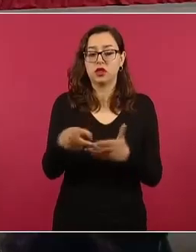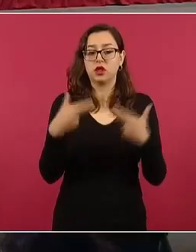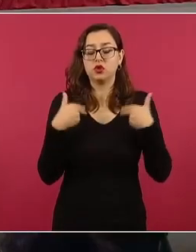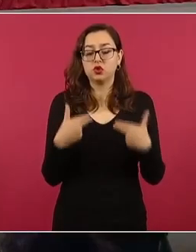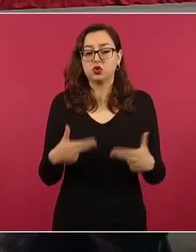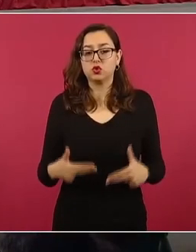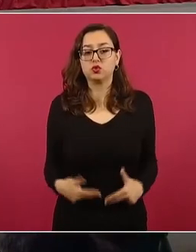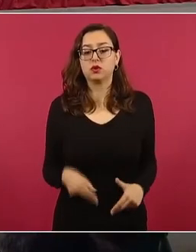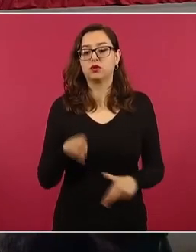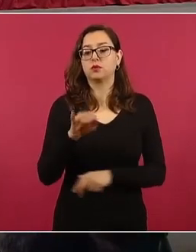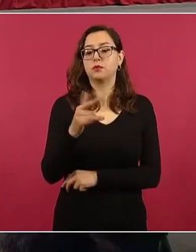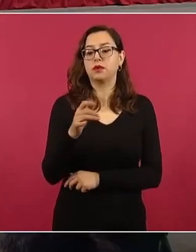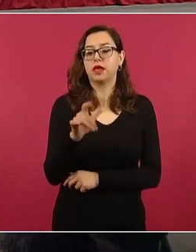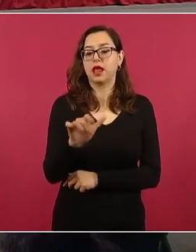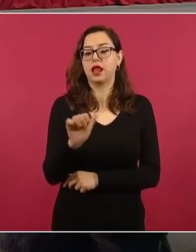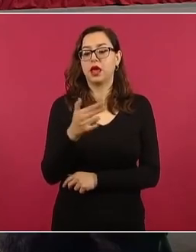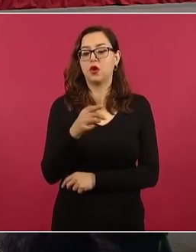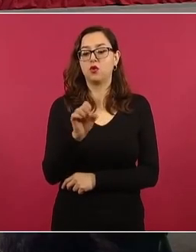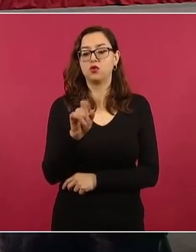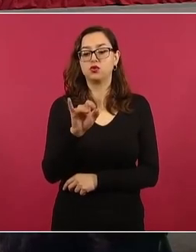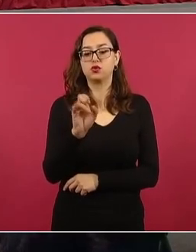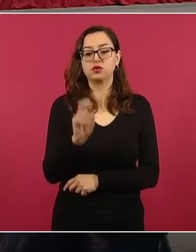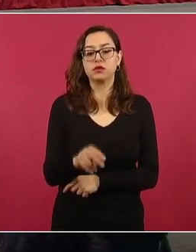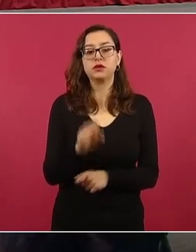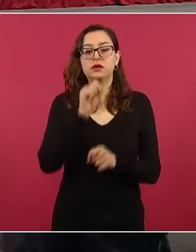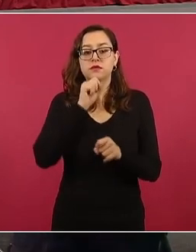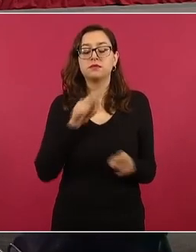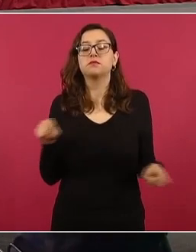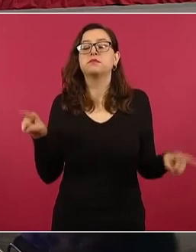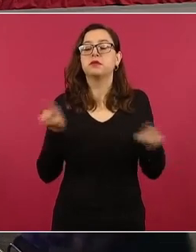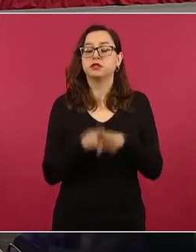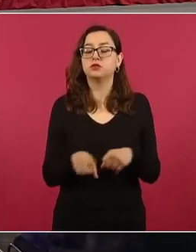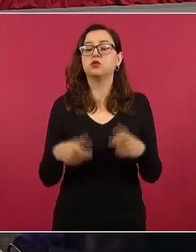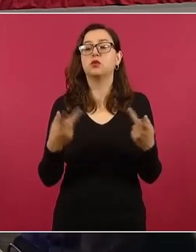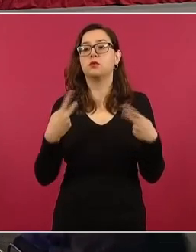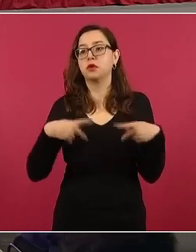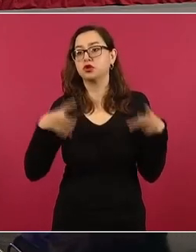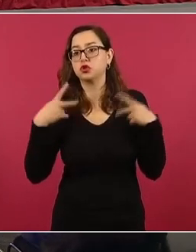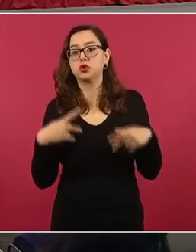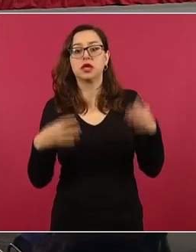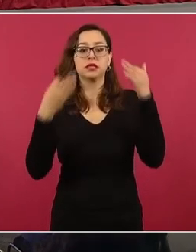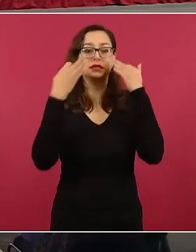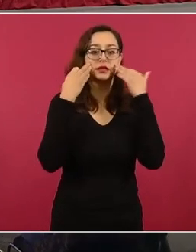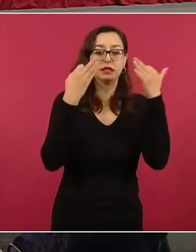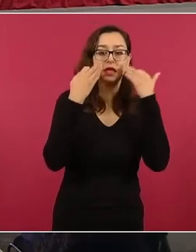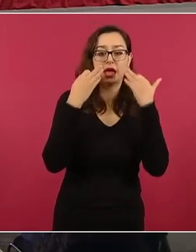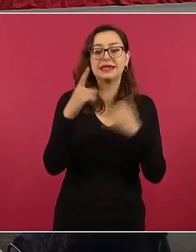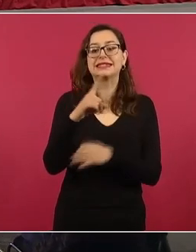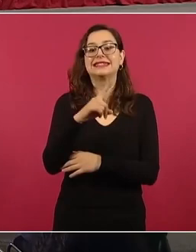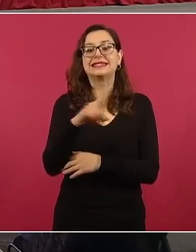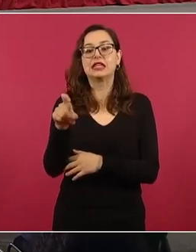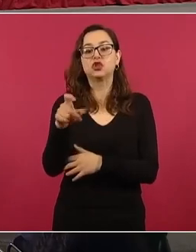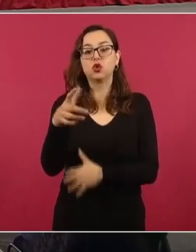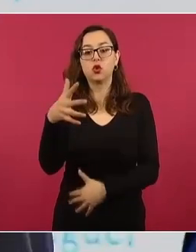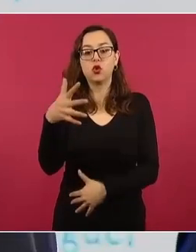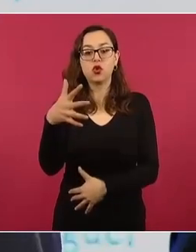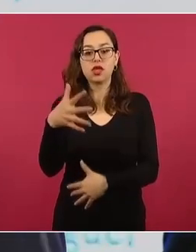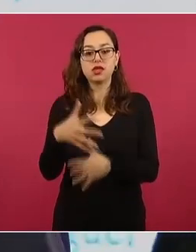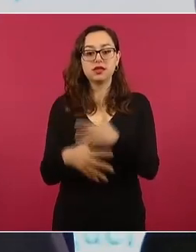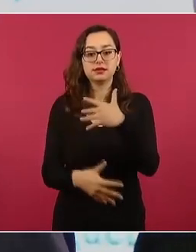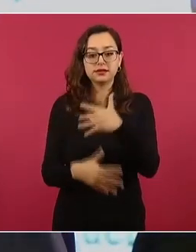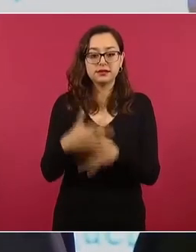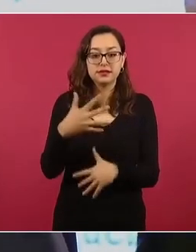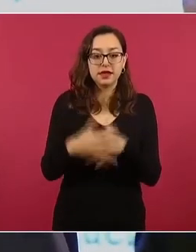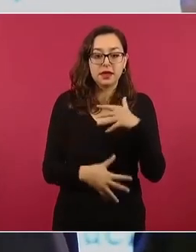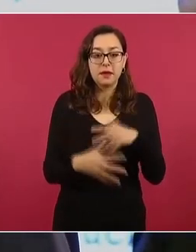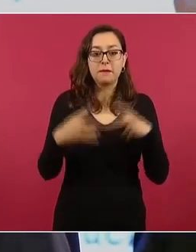y también de manera destacada los testimonios y la colaboración de 115 testimonios de personas